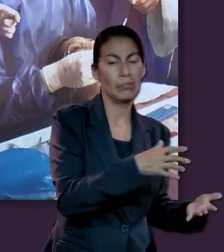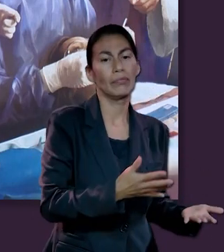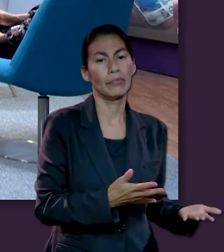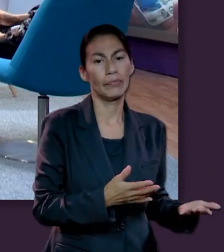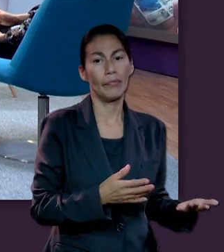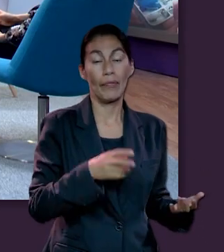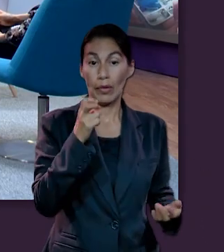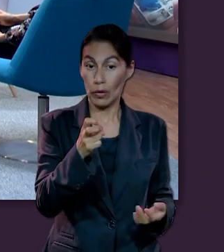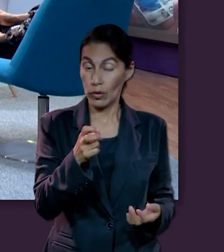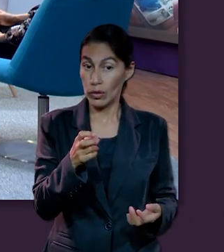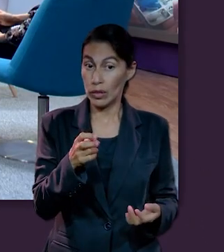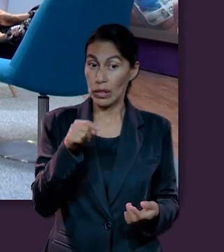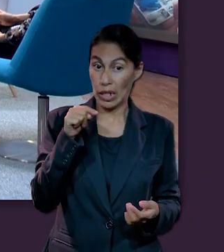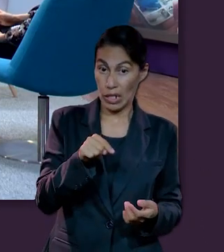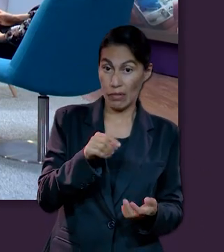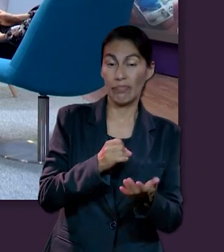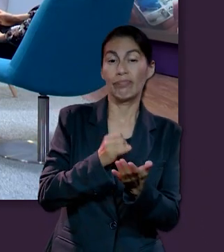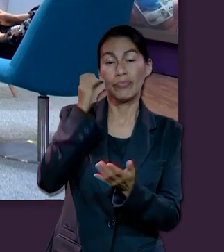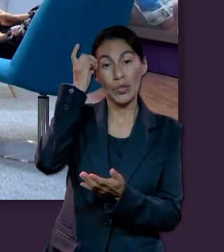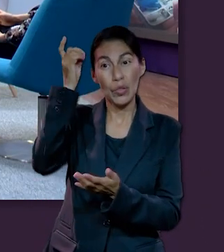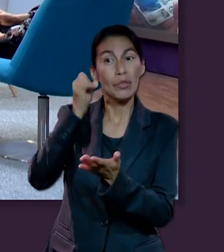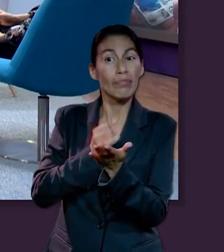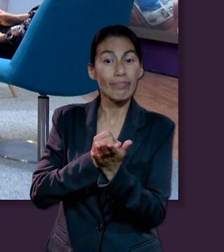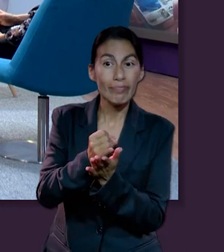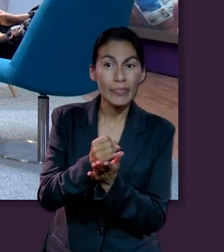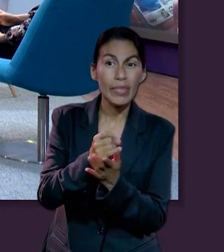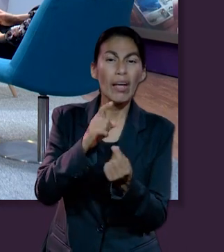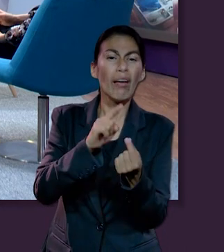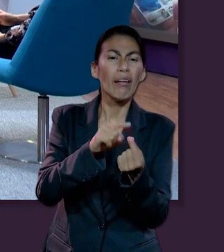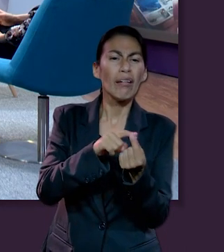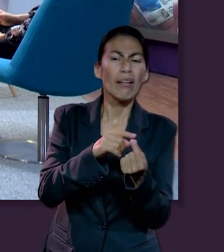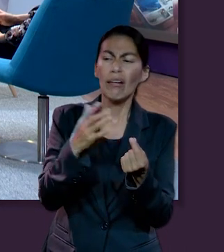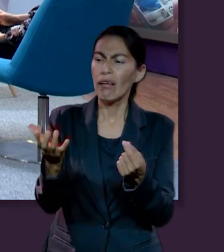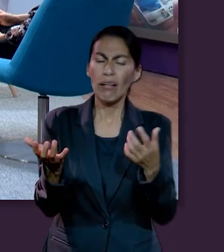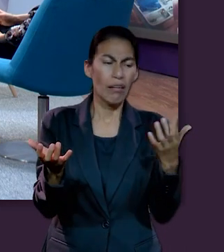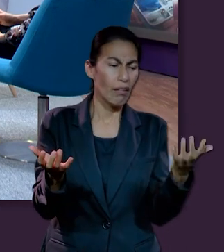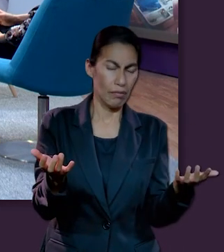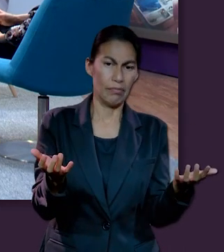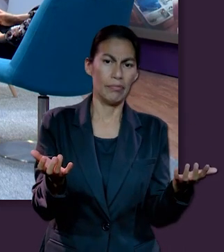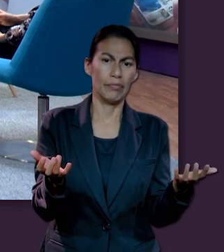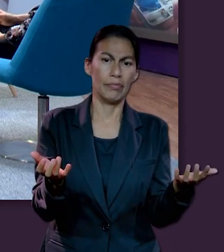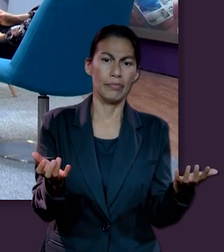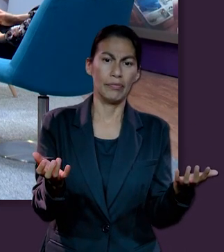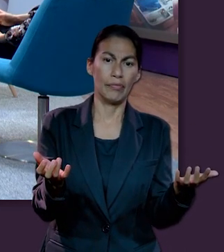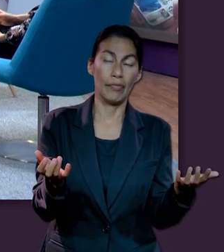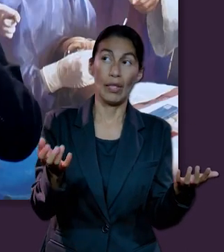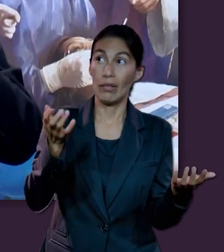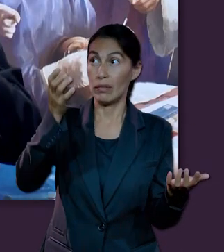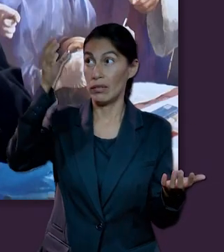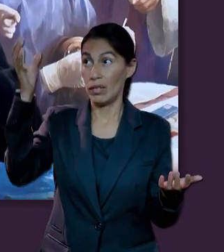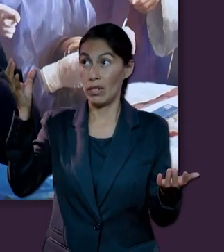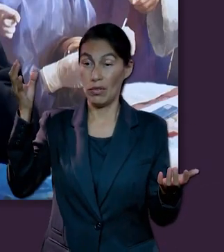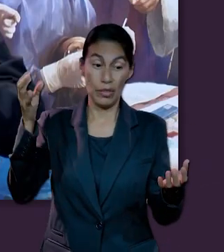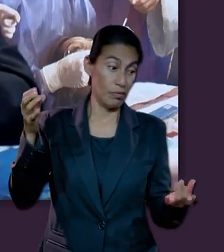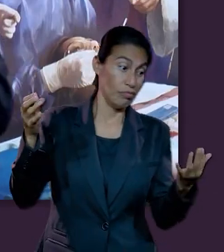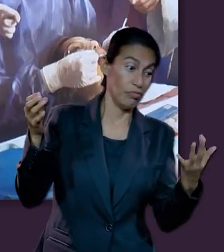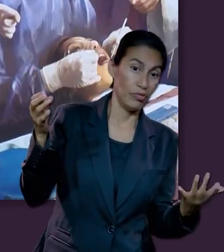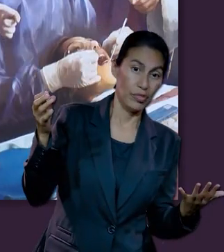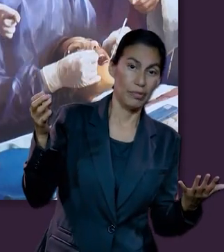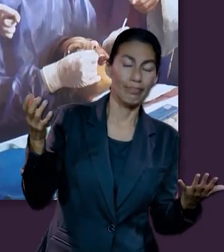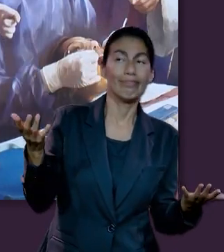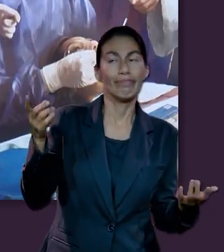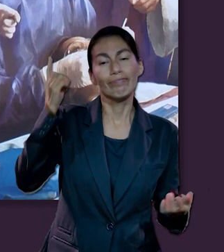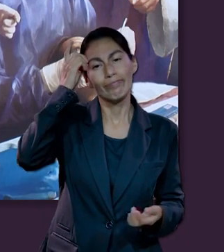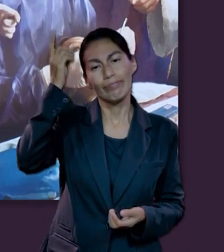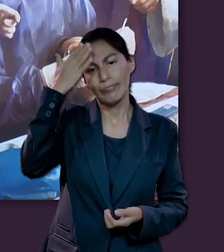Es entonces hasta ese momento que se decidirá quienes participarán de la vida venidera en el cielo y